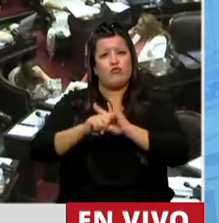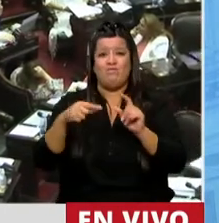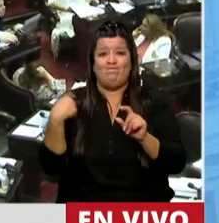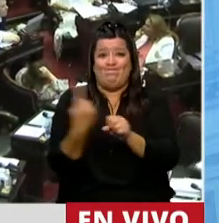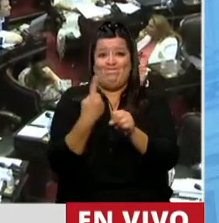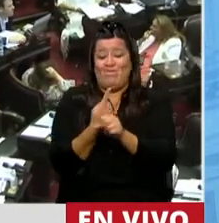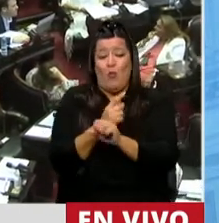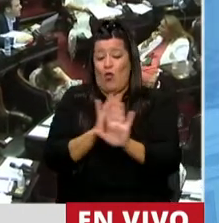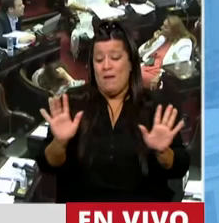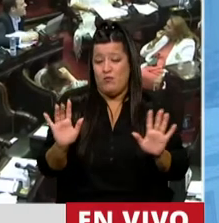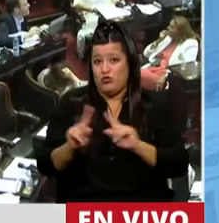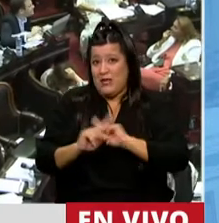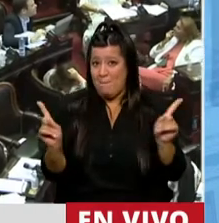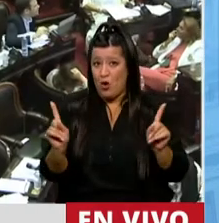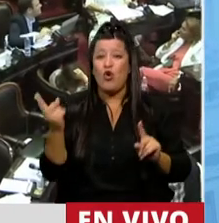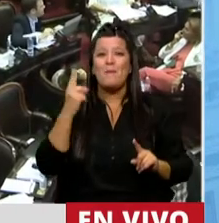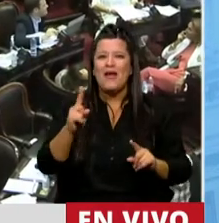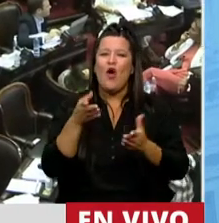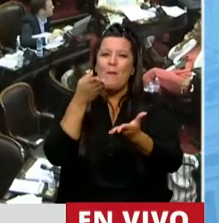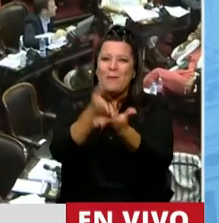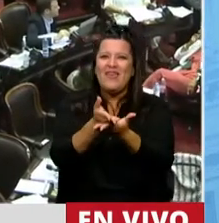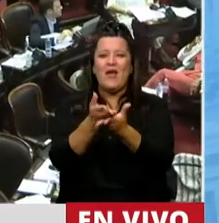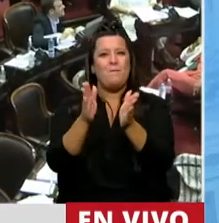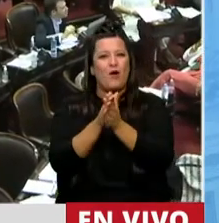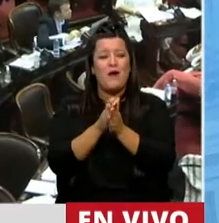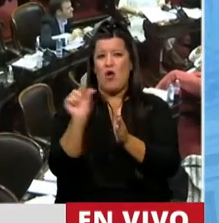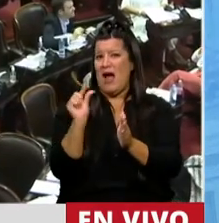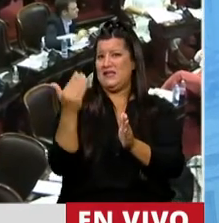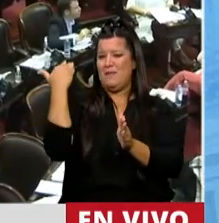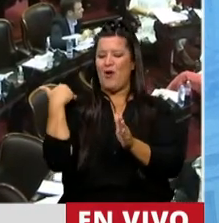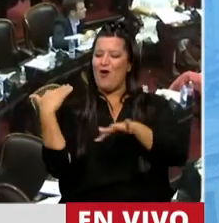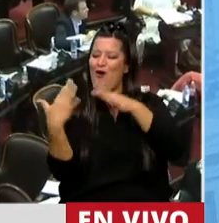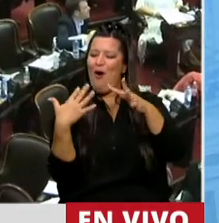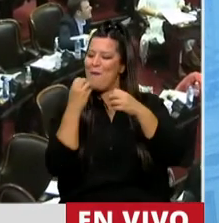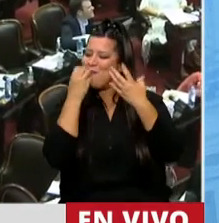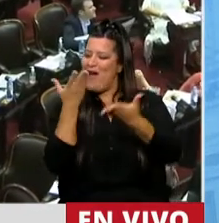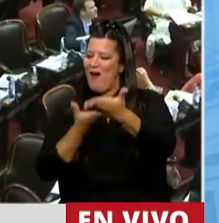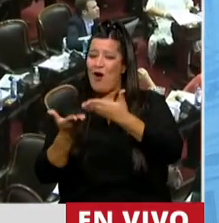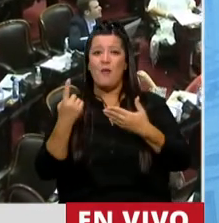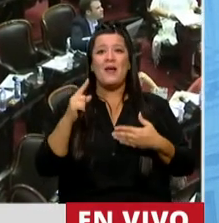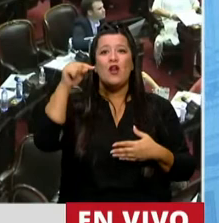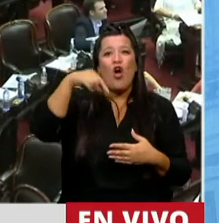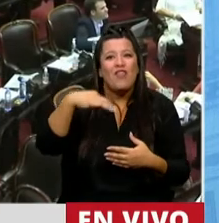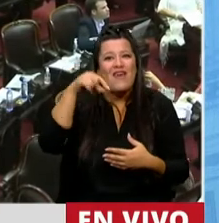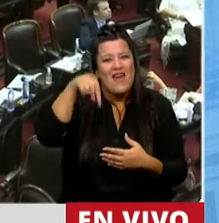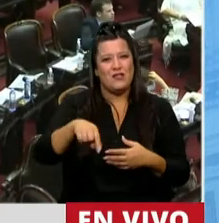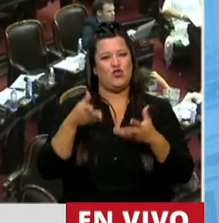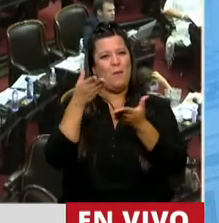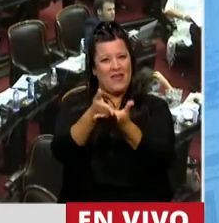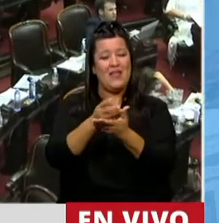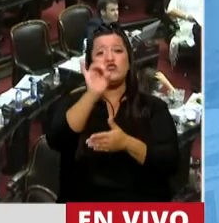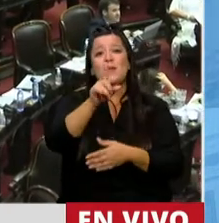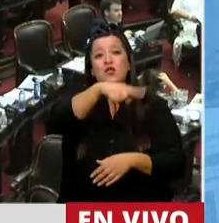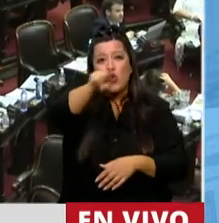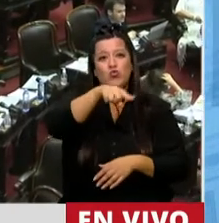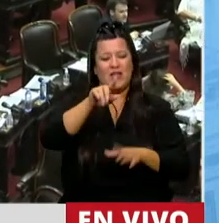pudimos. Ahora, les pido que el clima, que era otro hace poco tiempo, el clima lo generen ustedes. Eso solo depende